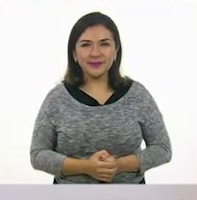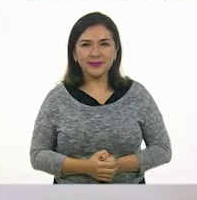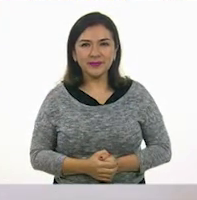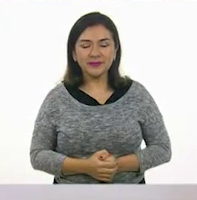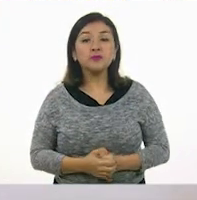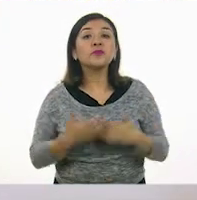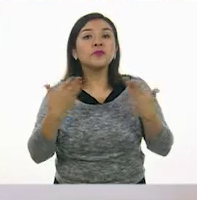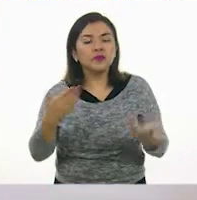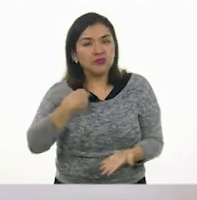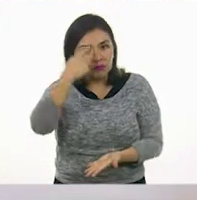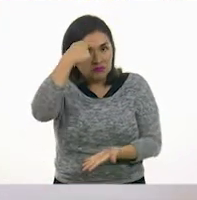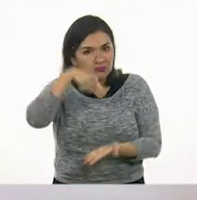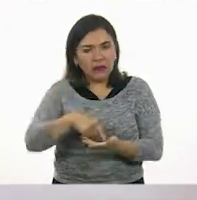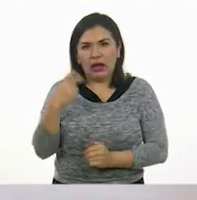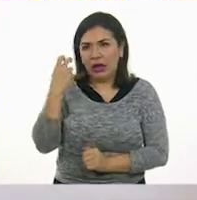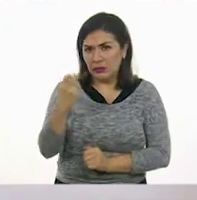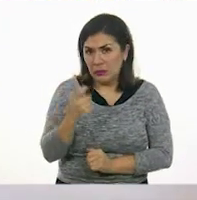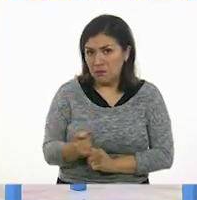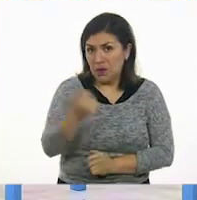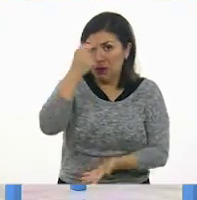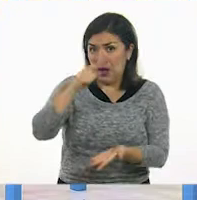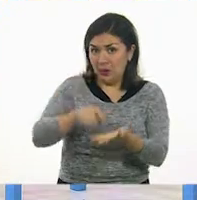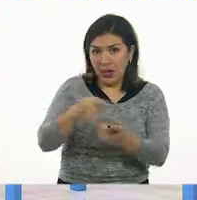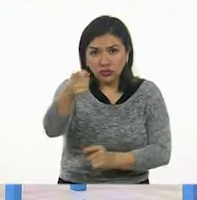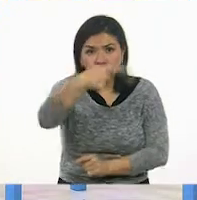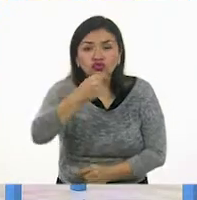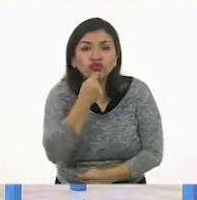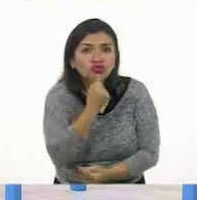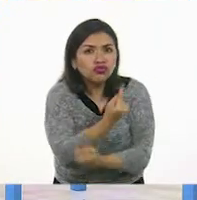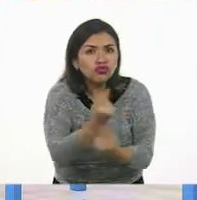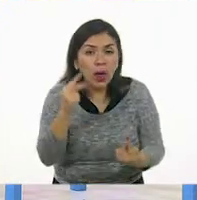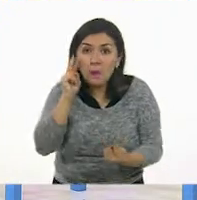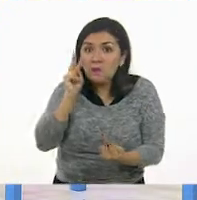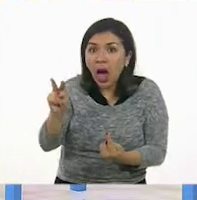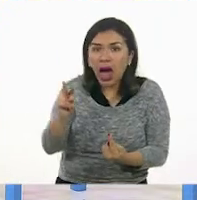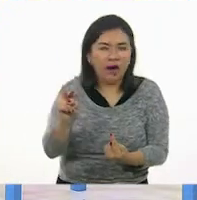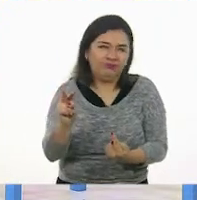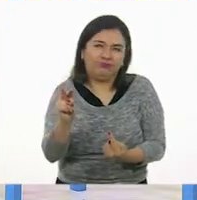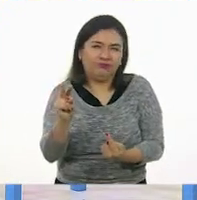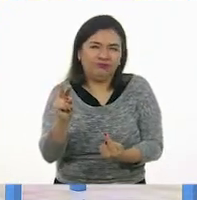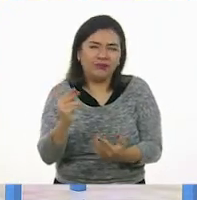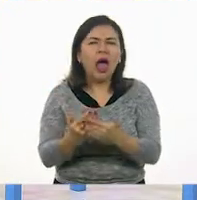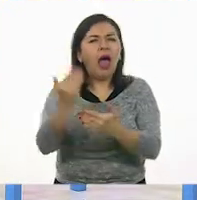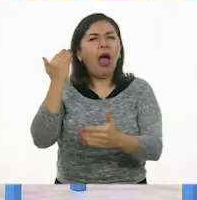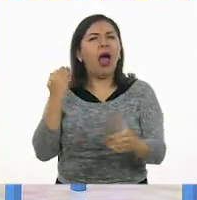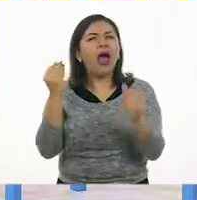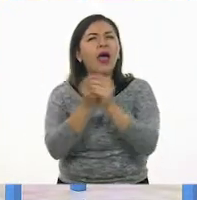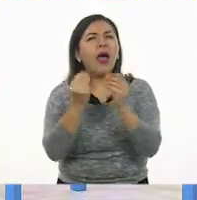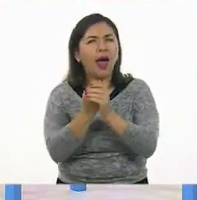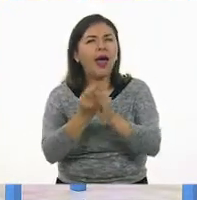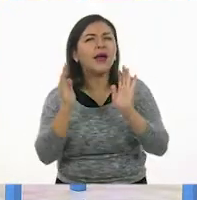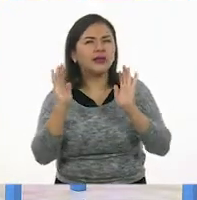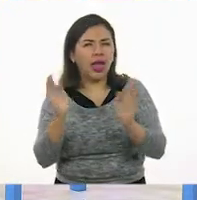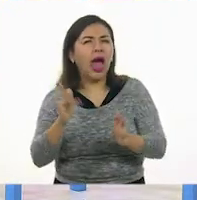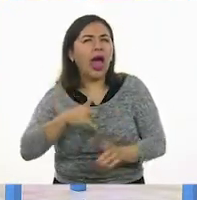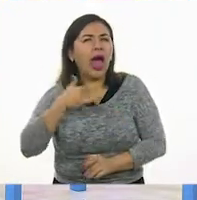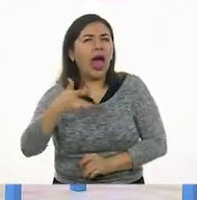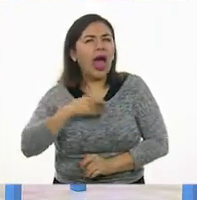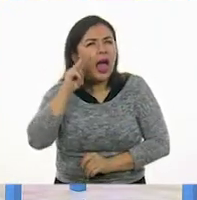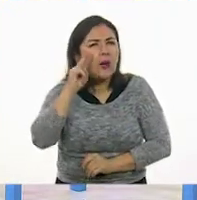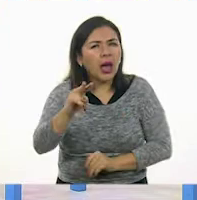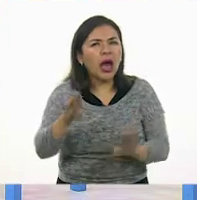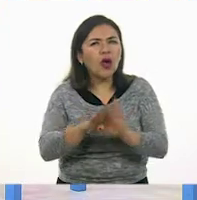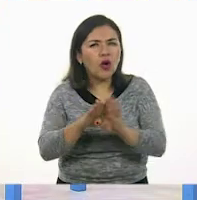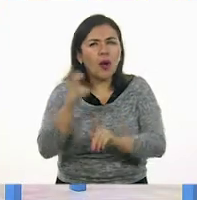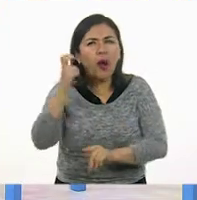Bueno, yo creo que esto no es la primera vez que las niñas y los niños lo ven. De hecho, en la clase anterior justamente trabajábamos